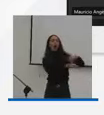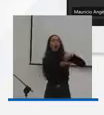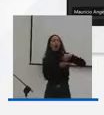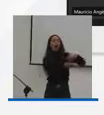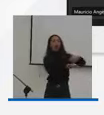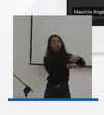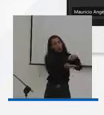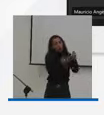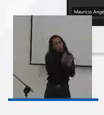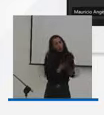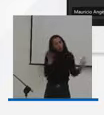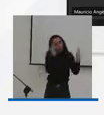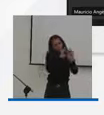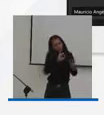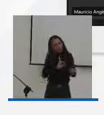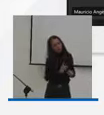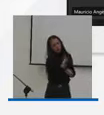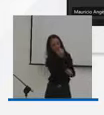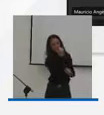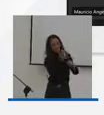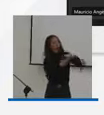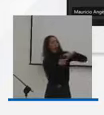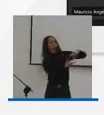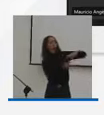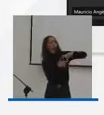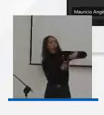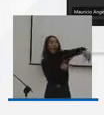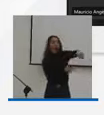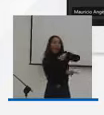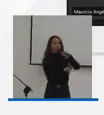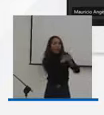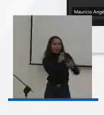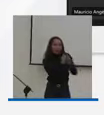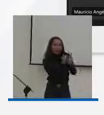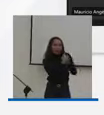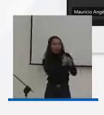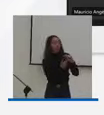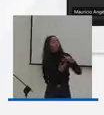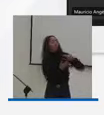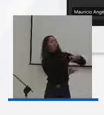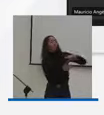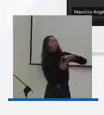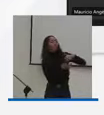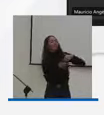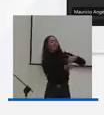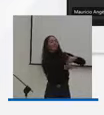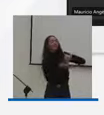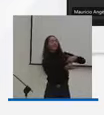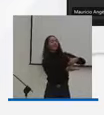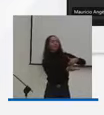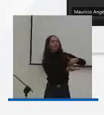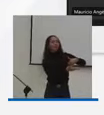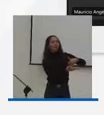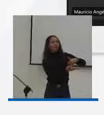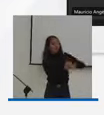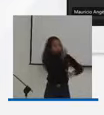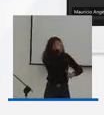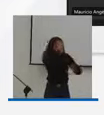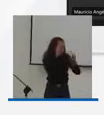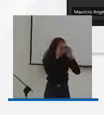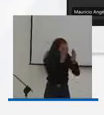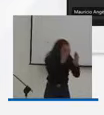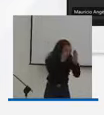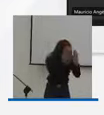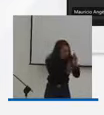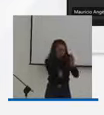función muy importante y es la función que quizás más se ve. Pero ahora me quedó muy centrado lo que